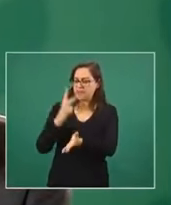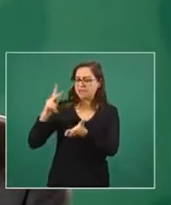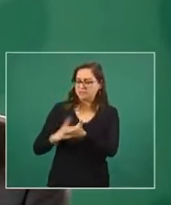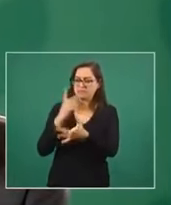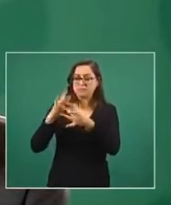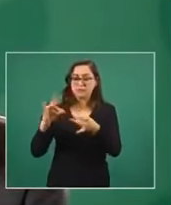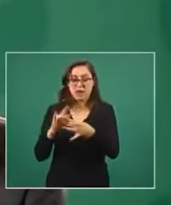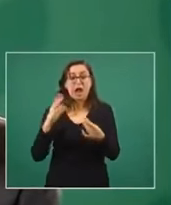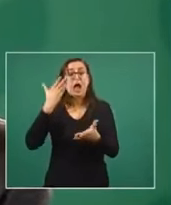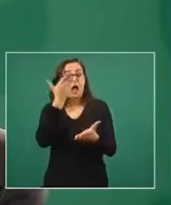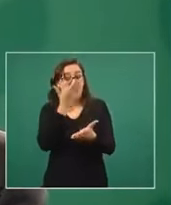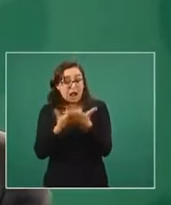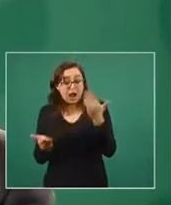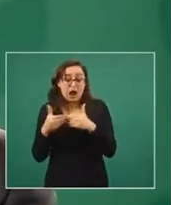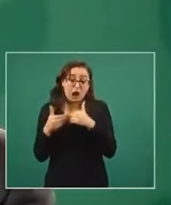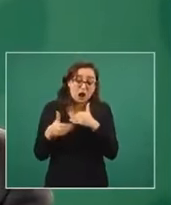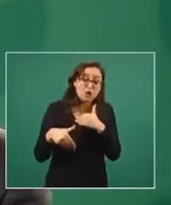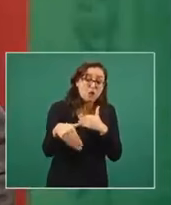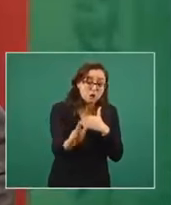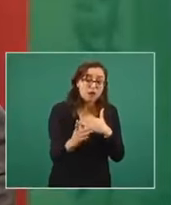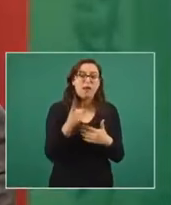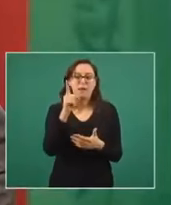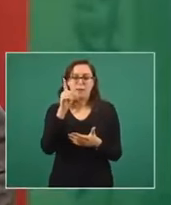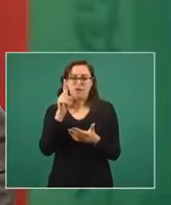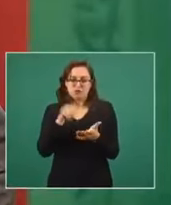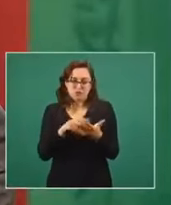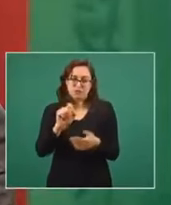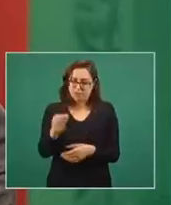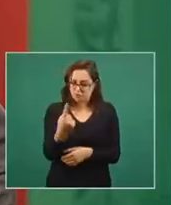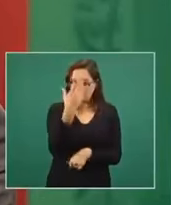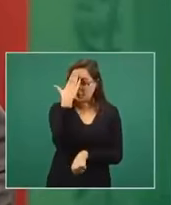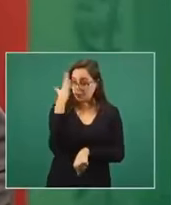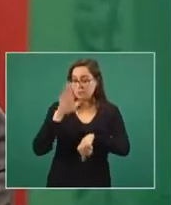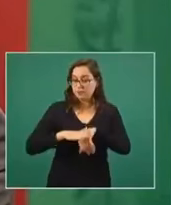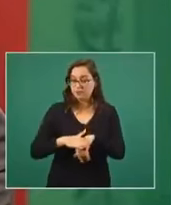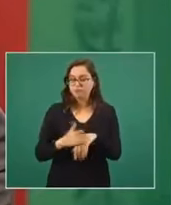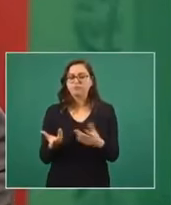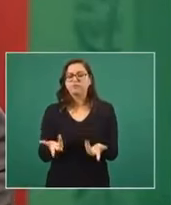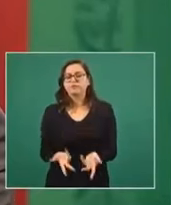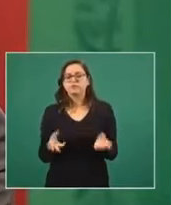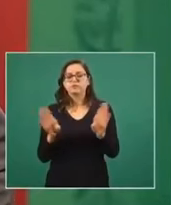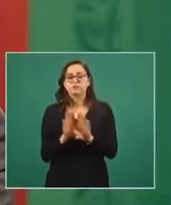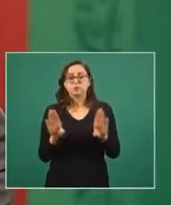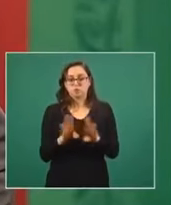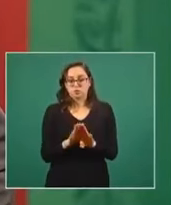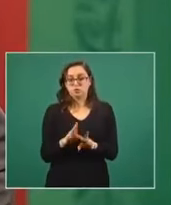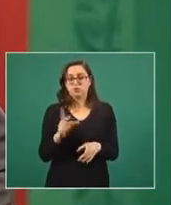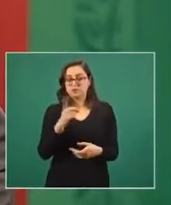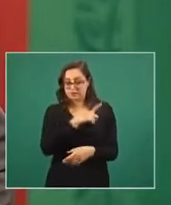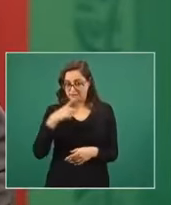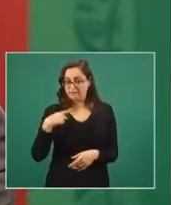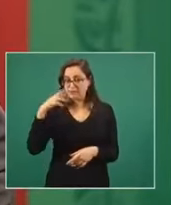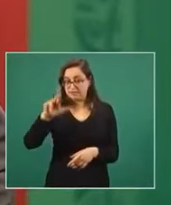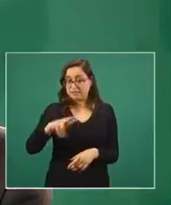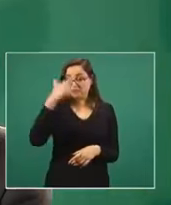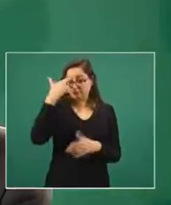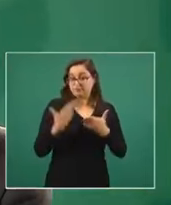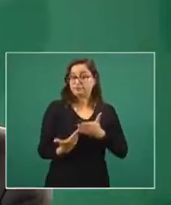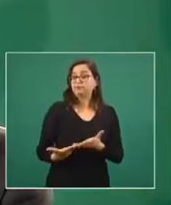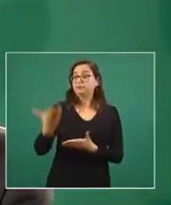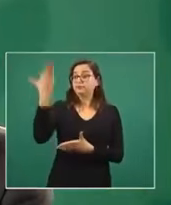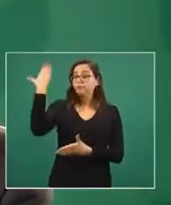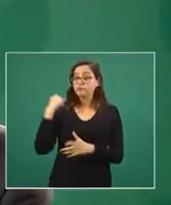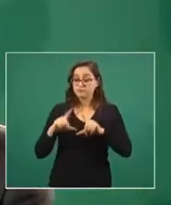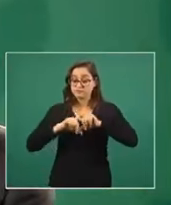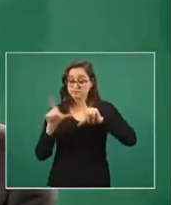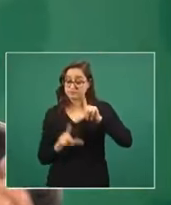tuvimos una primera intervención que se llamó, para quien ya no la recuerde, Jornada Nacional de